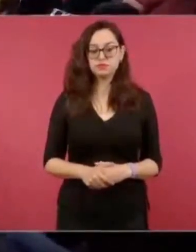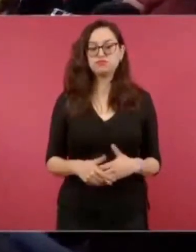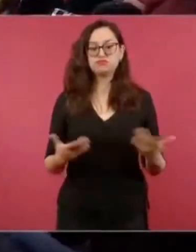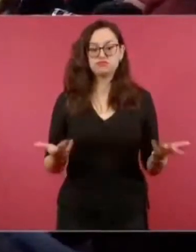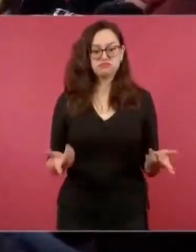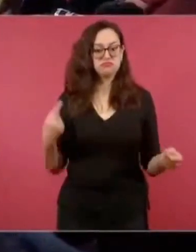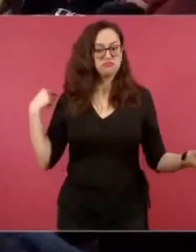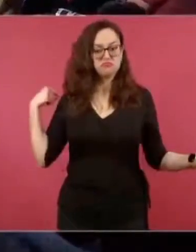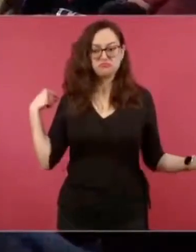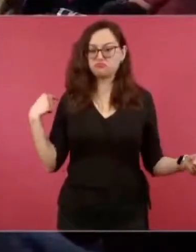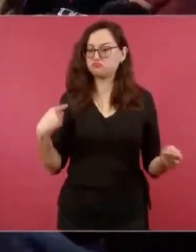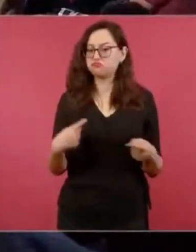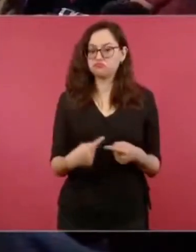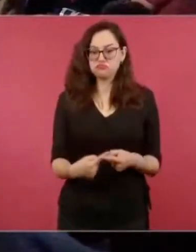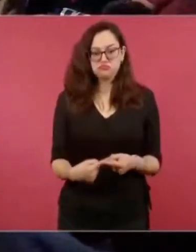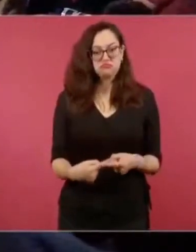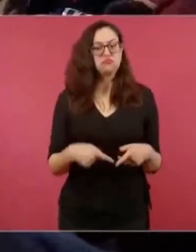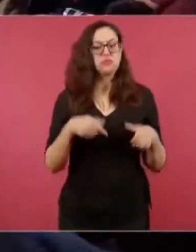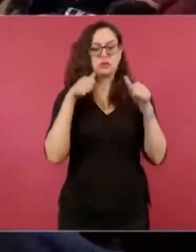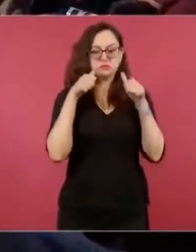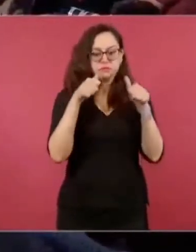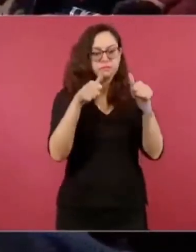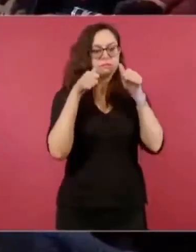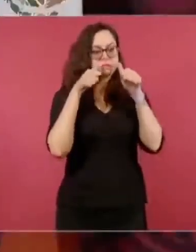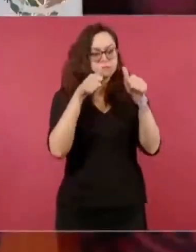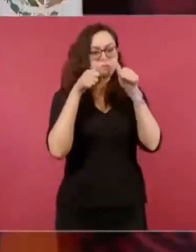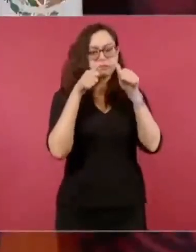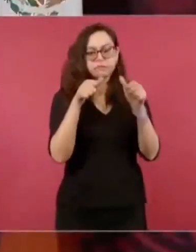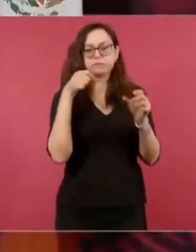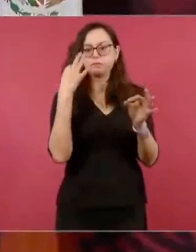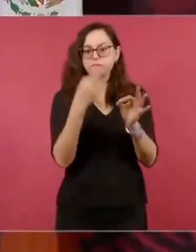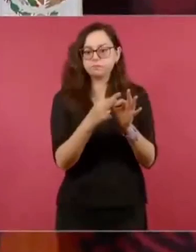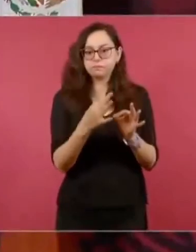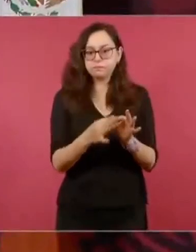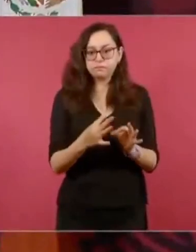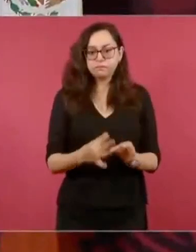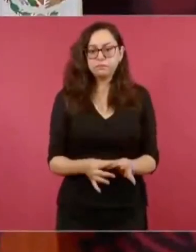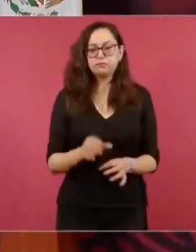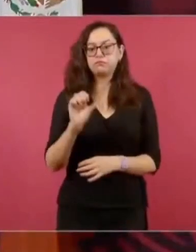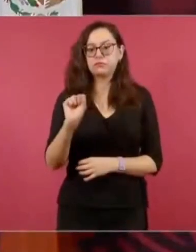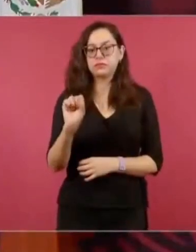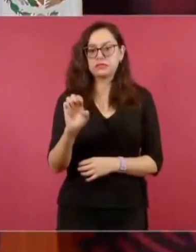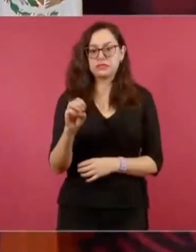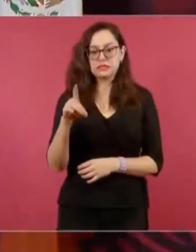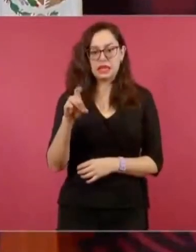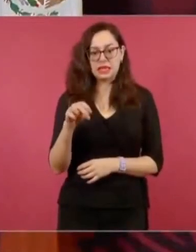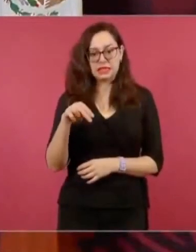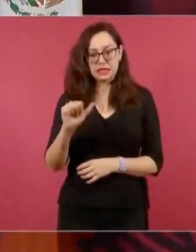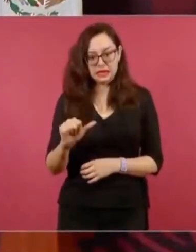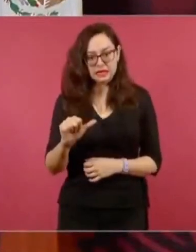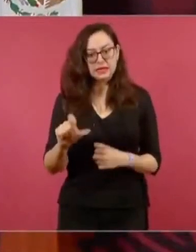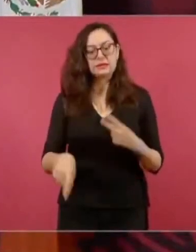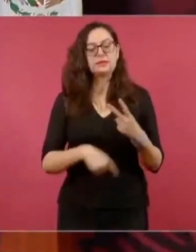actuando, está la Secretaría de la Defensa, está